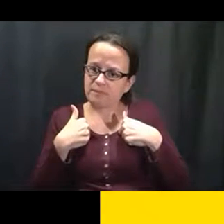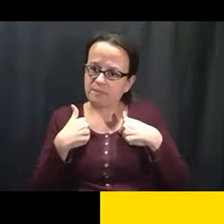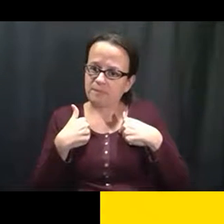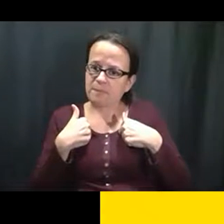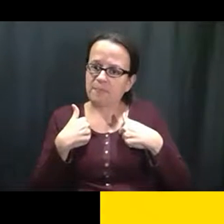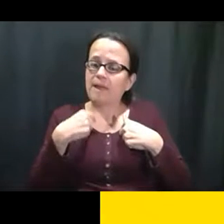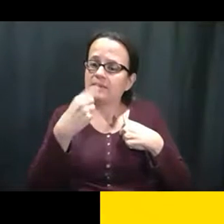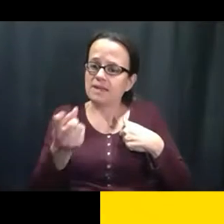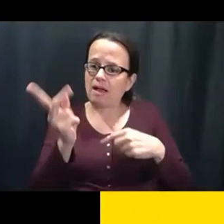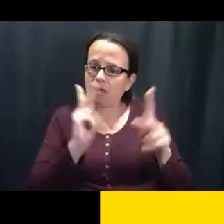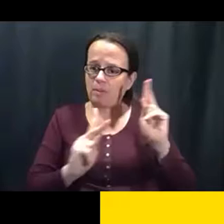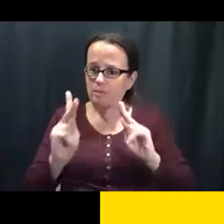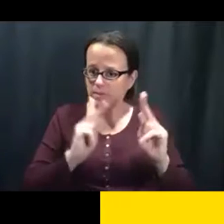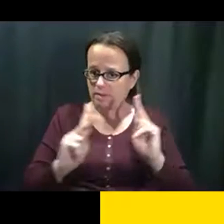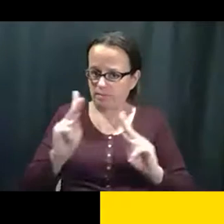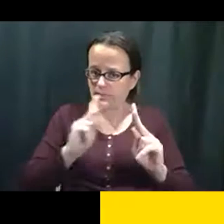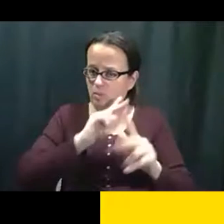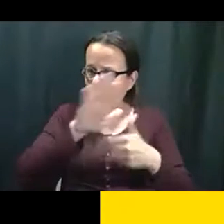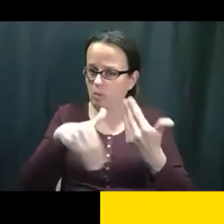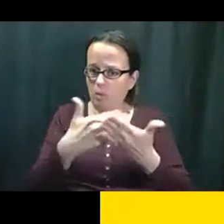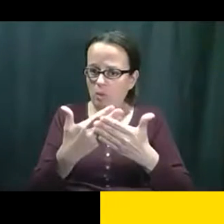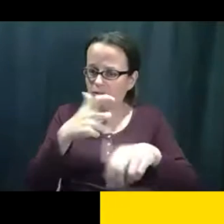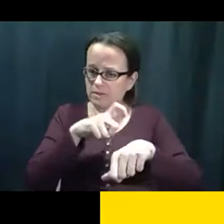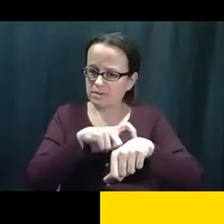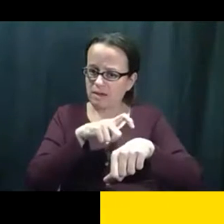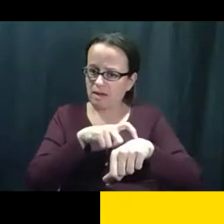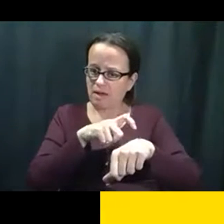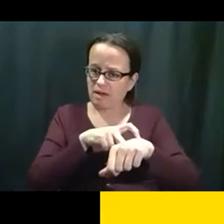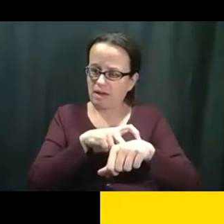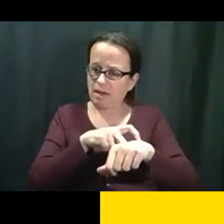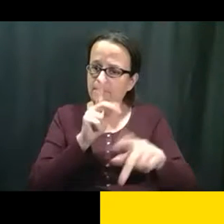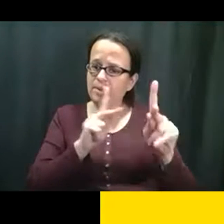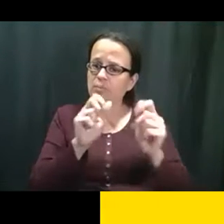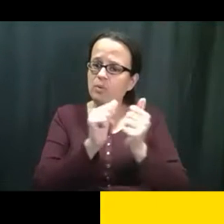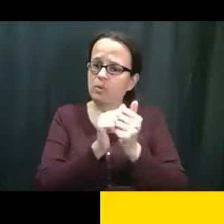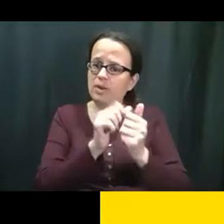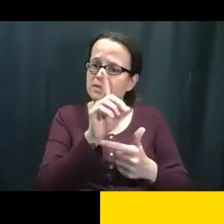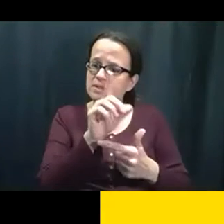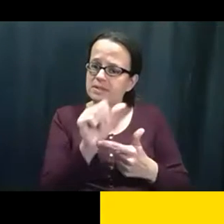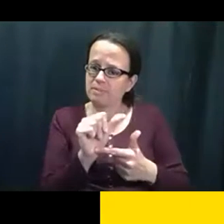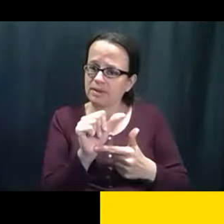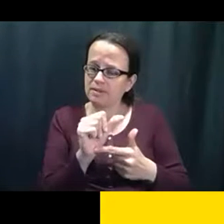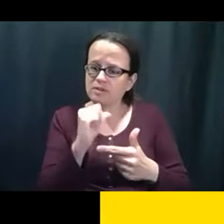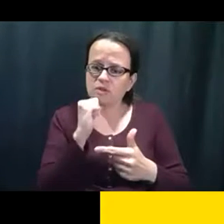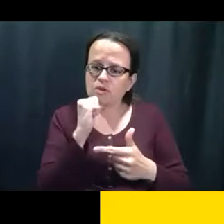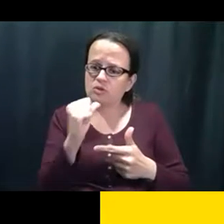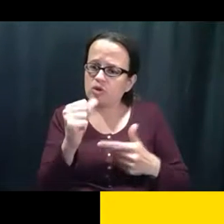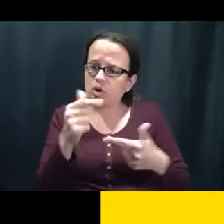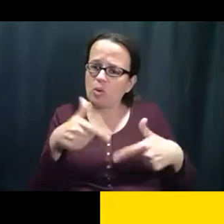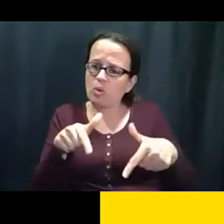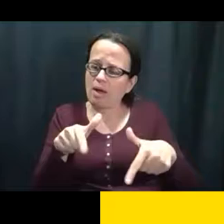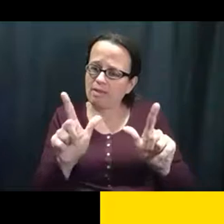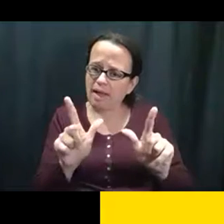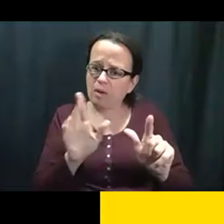resultados. Y, y yo ayudo a la, a, a la gente o, o le, o a la, o ayudar a las personas con,